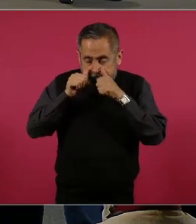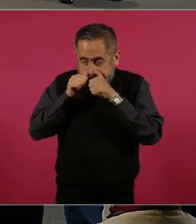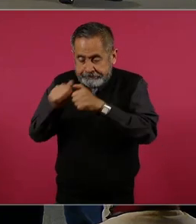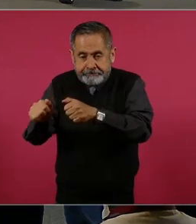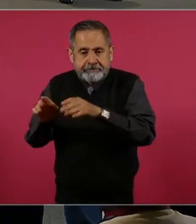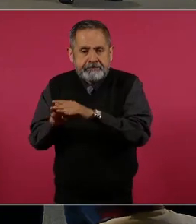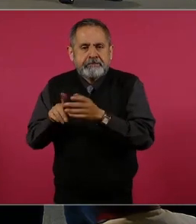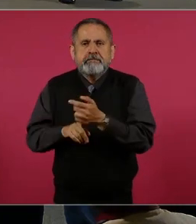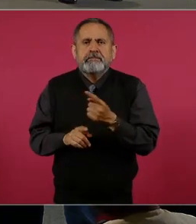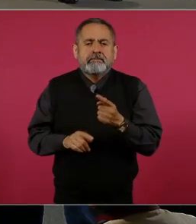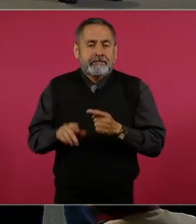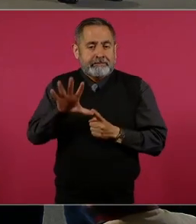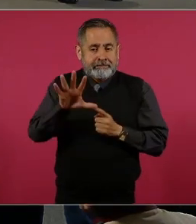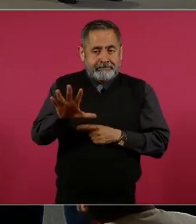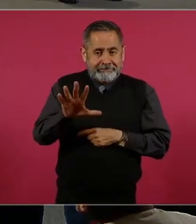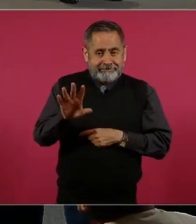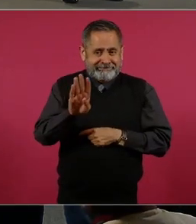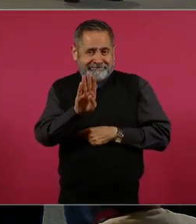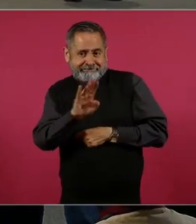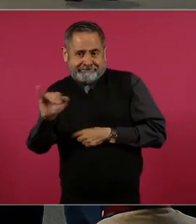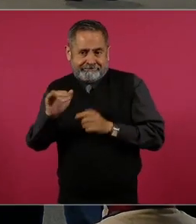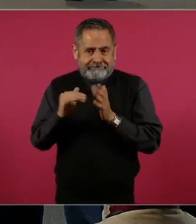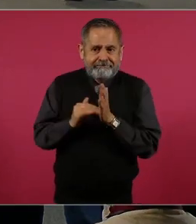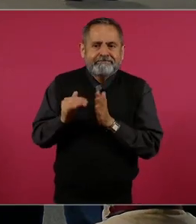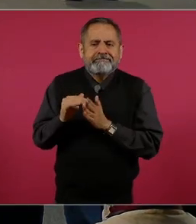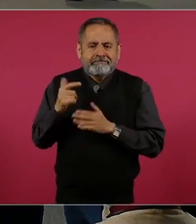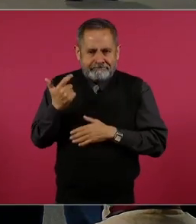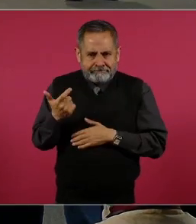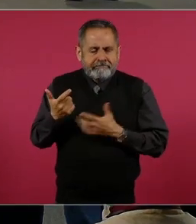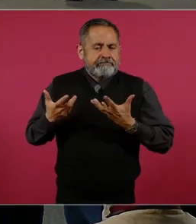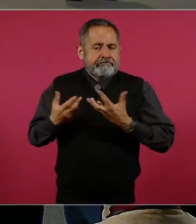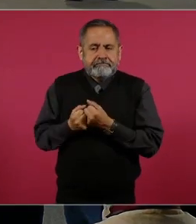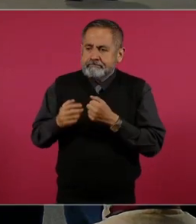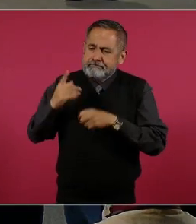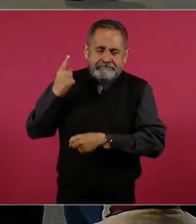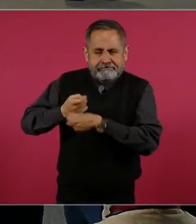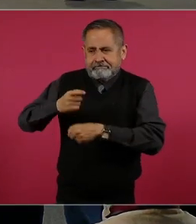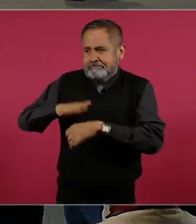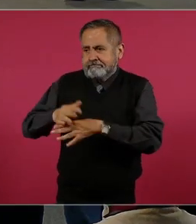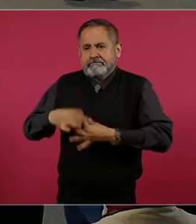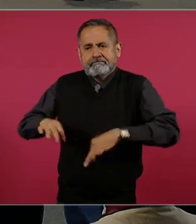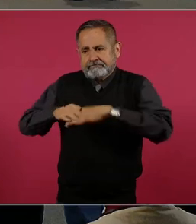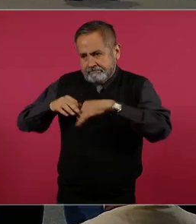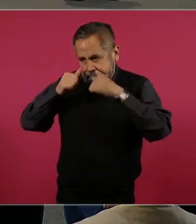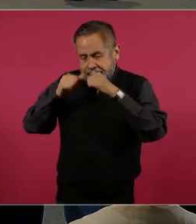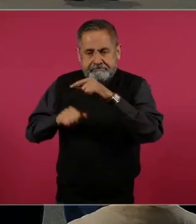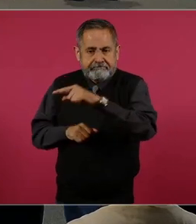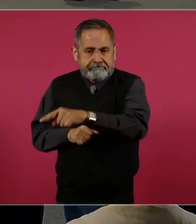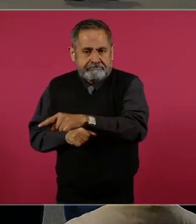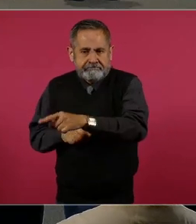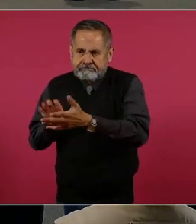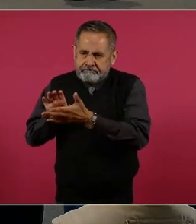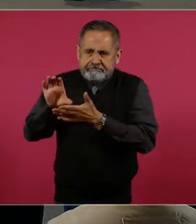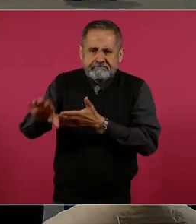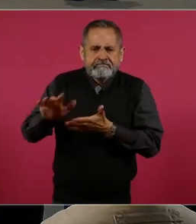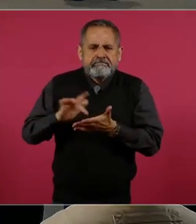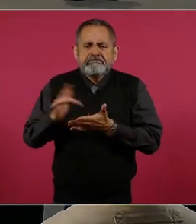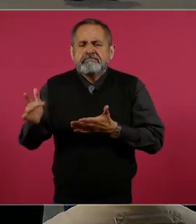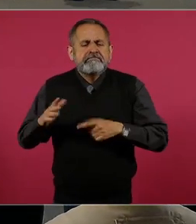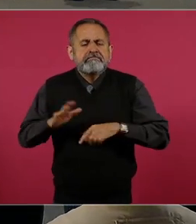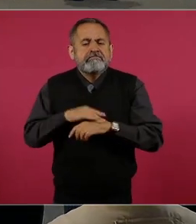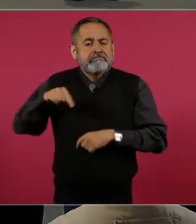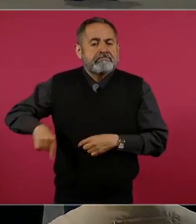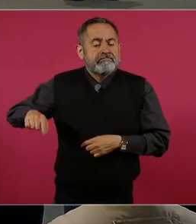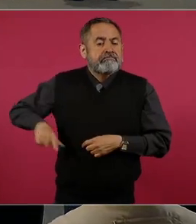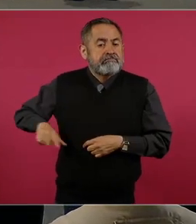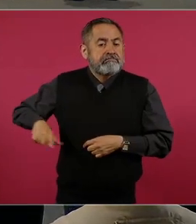5 billones de pesos en proyectos de inversión prioritarios. Esta inversión ha sido posible gracias a una política de